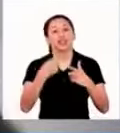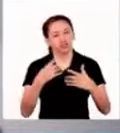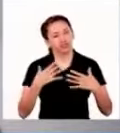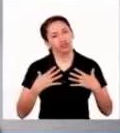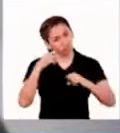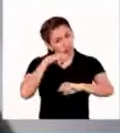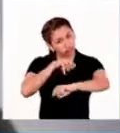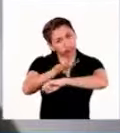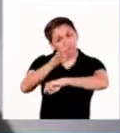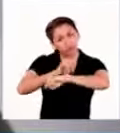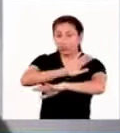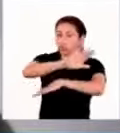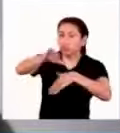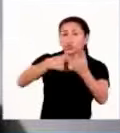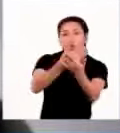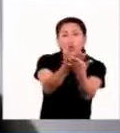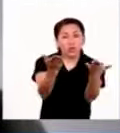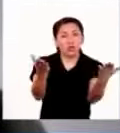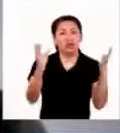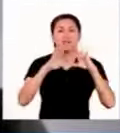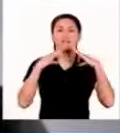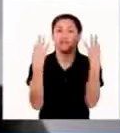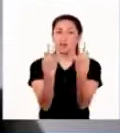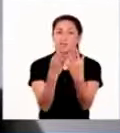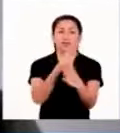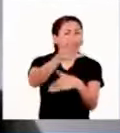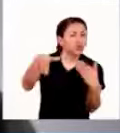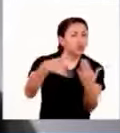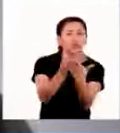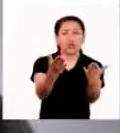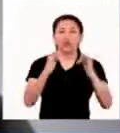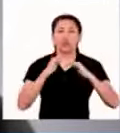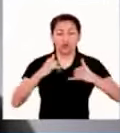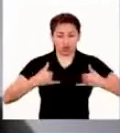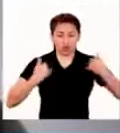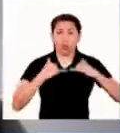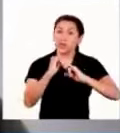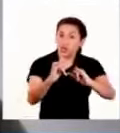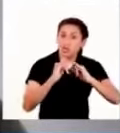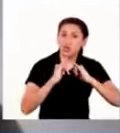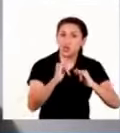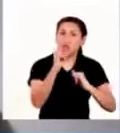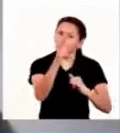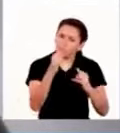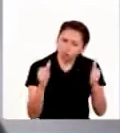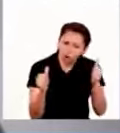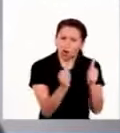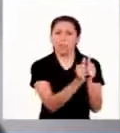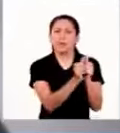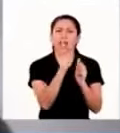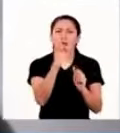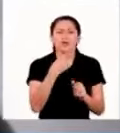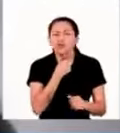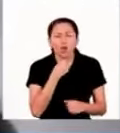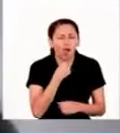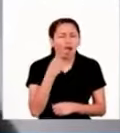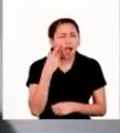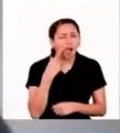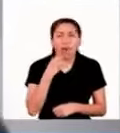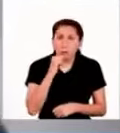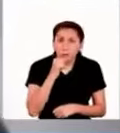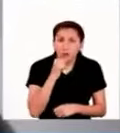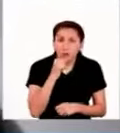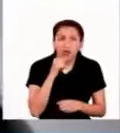Entonces, yo recomiendo a las familias y a todos los adolescentes como yo que pasen más tiempo con los adultos mayores,